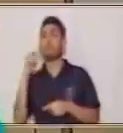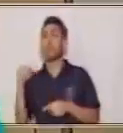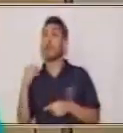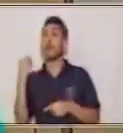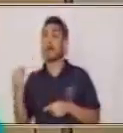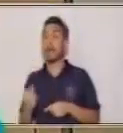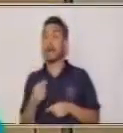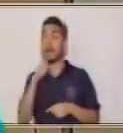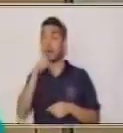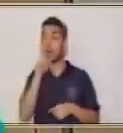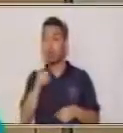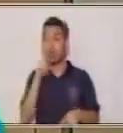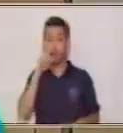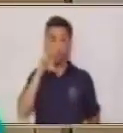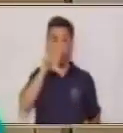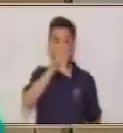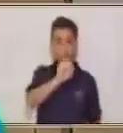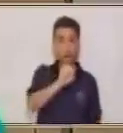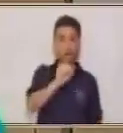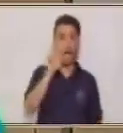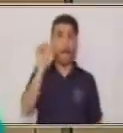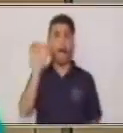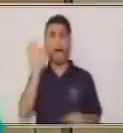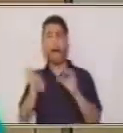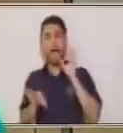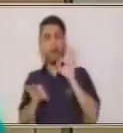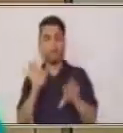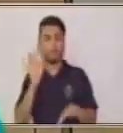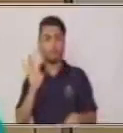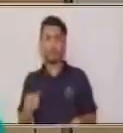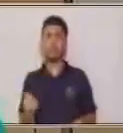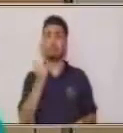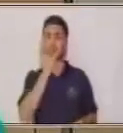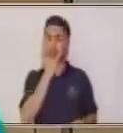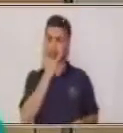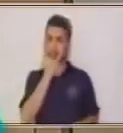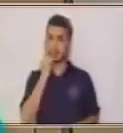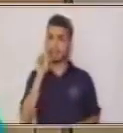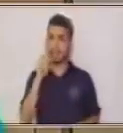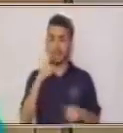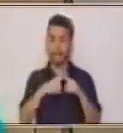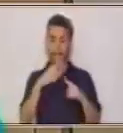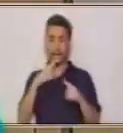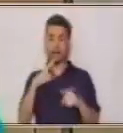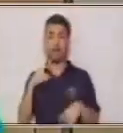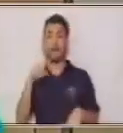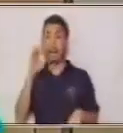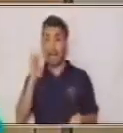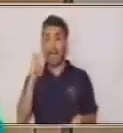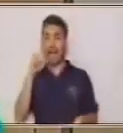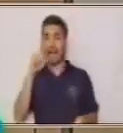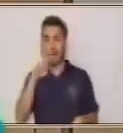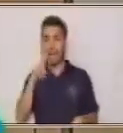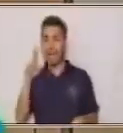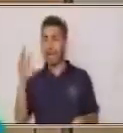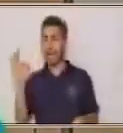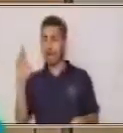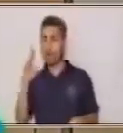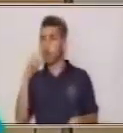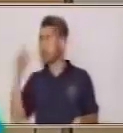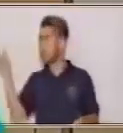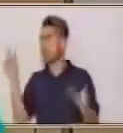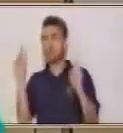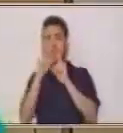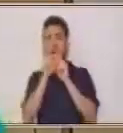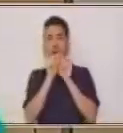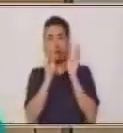a servir para encontrar errores. Así es. Todas estas palabras estaban juntas. Eran